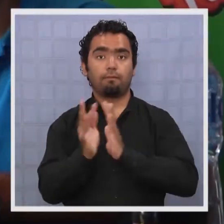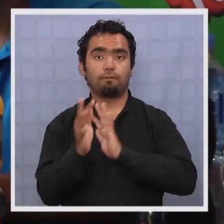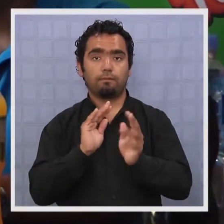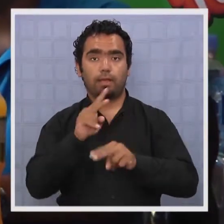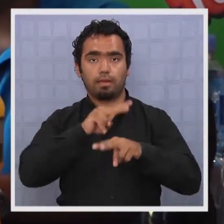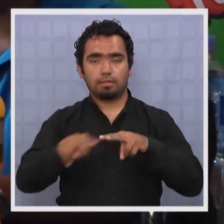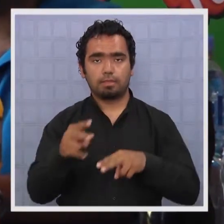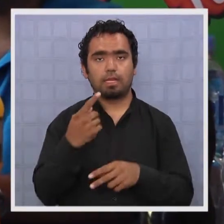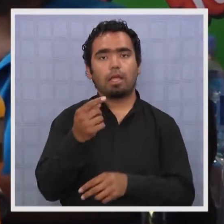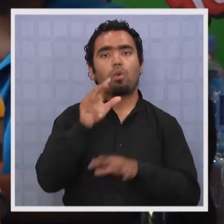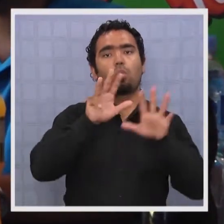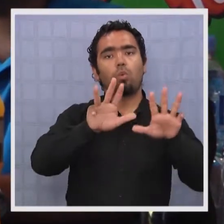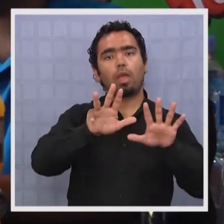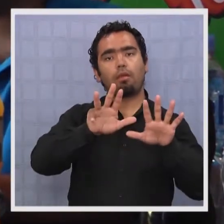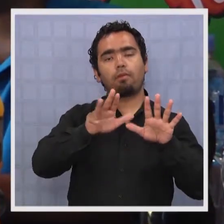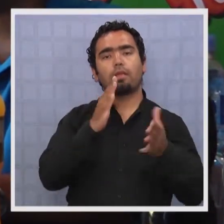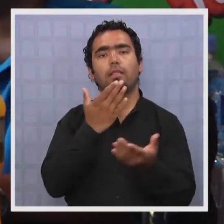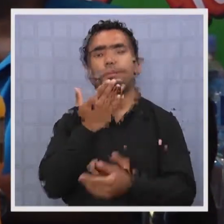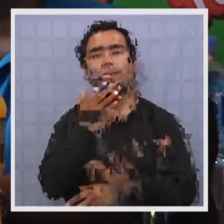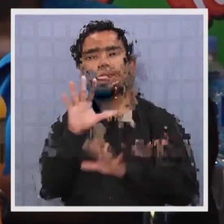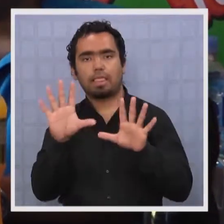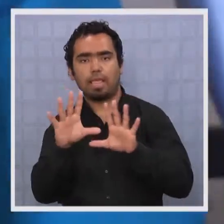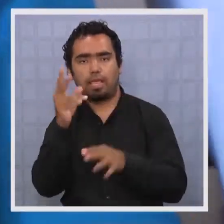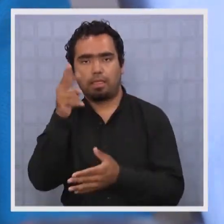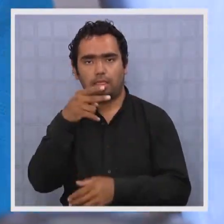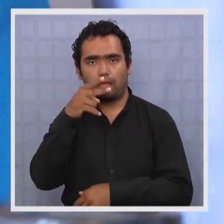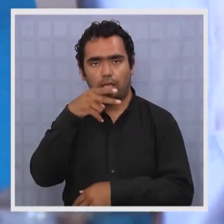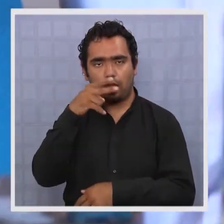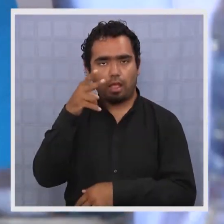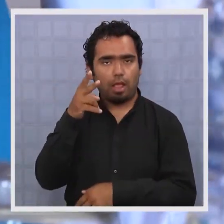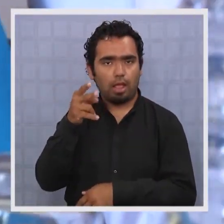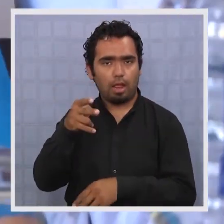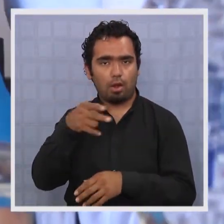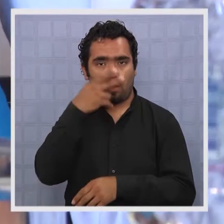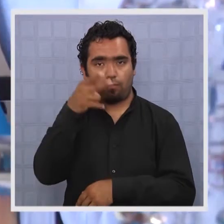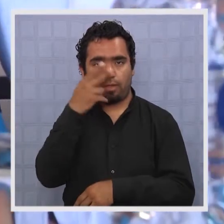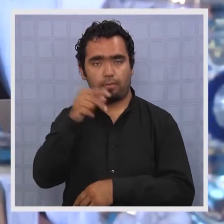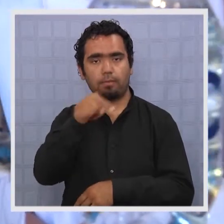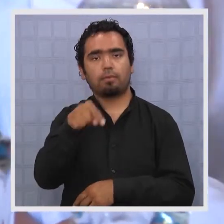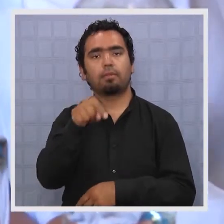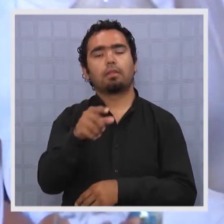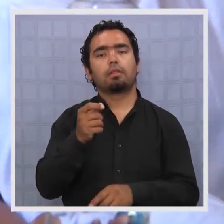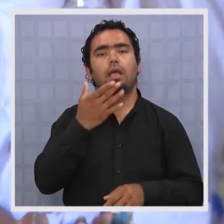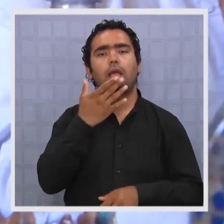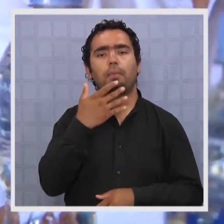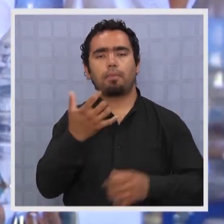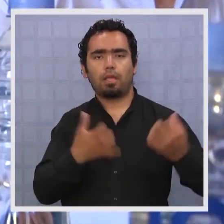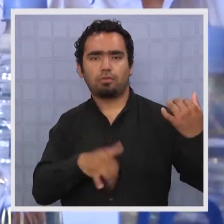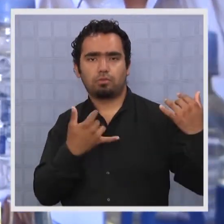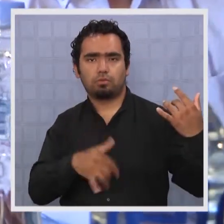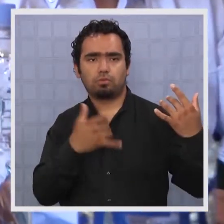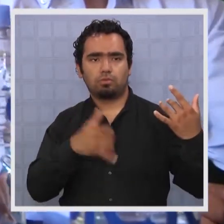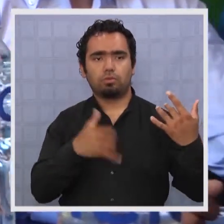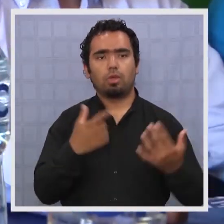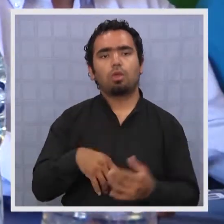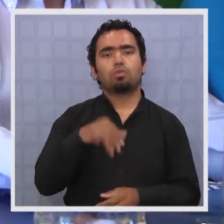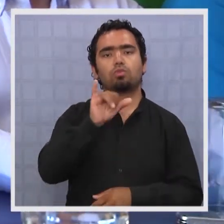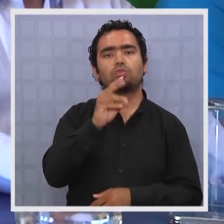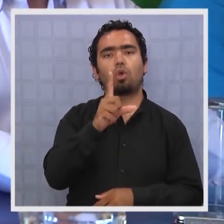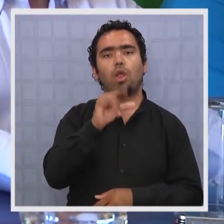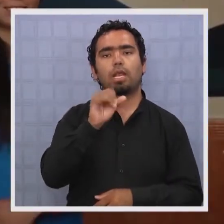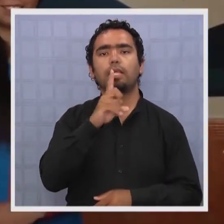La feria se realizará el 9 y 10 de noviembre y contará con músicos locales y el cierre a cargo de la banda tropical